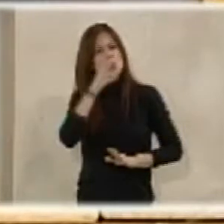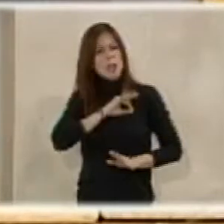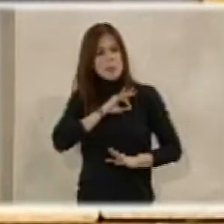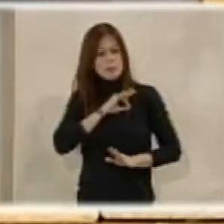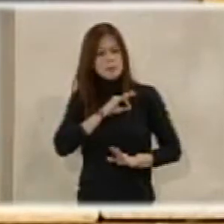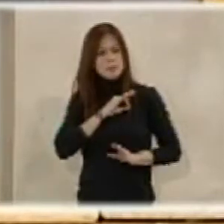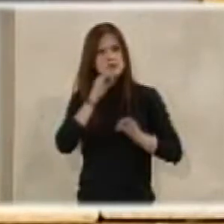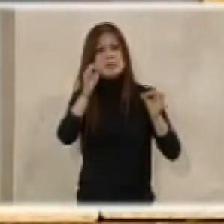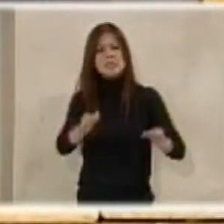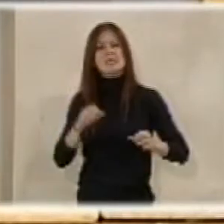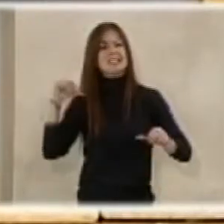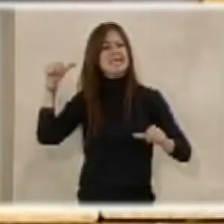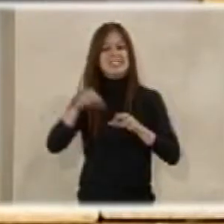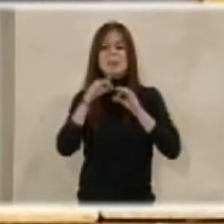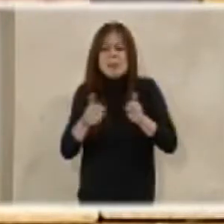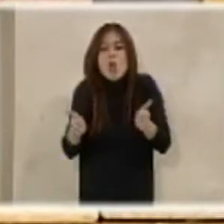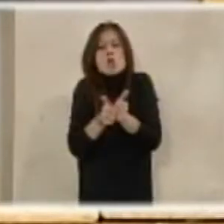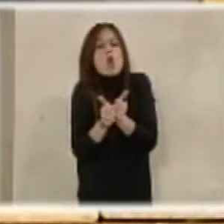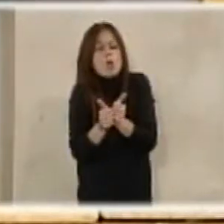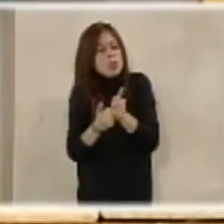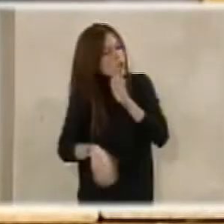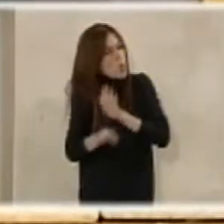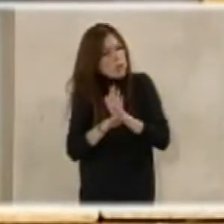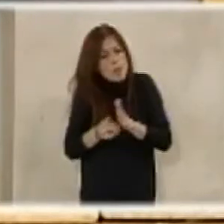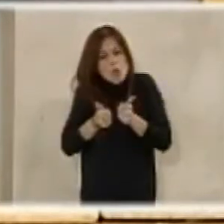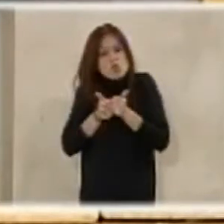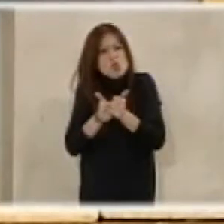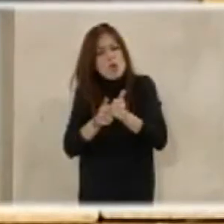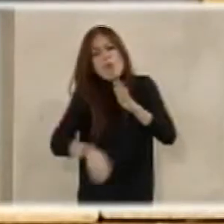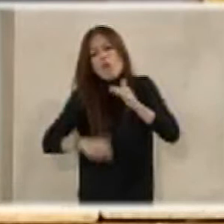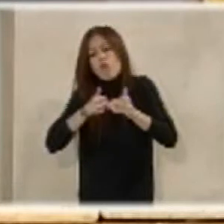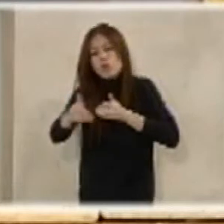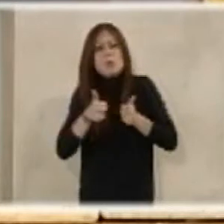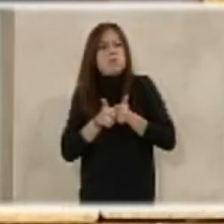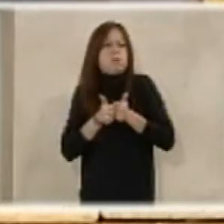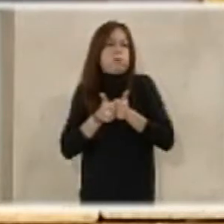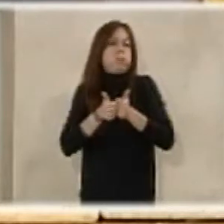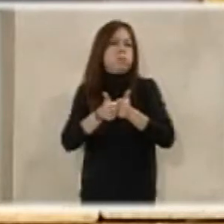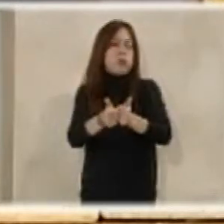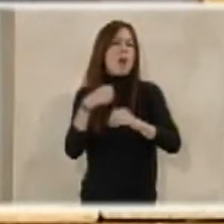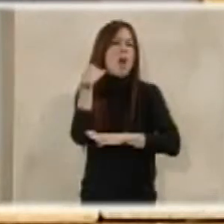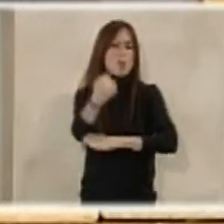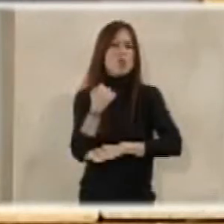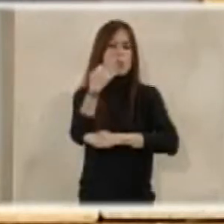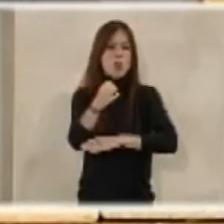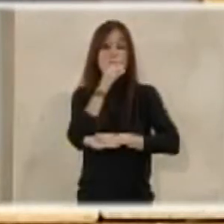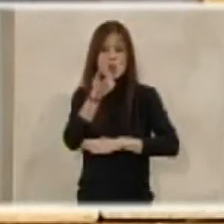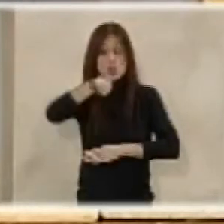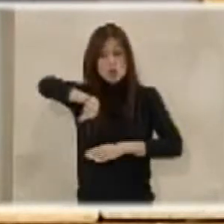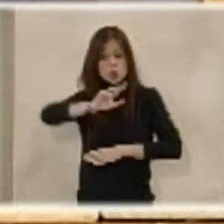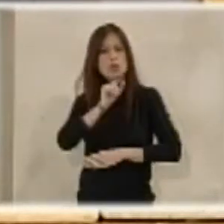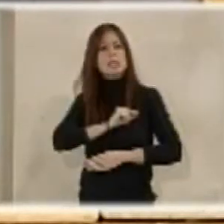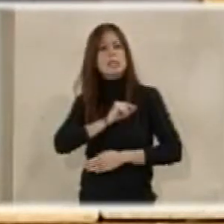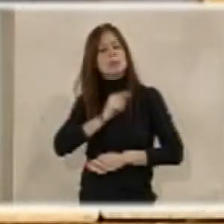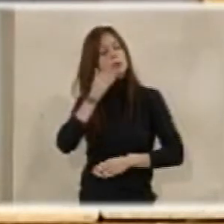siempre hemos estado a su lado. Seguimos estando y lo seguiremos estando. Porque nosotros nos